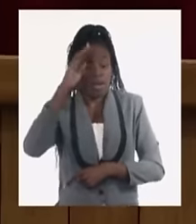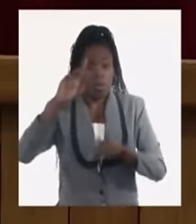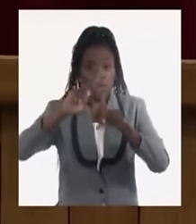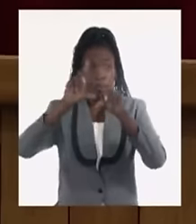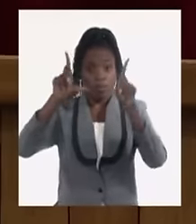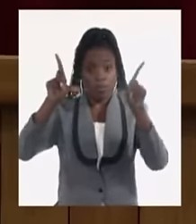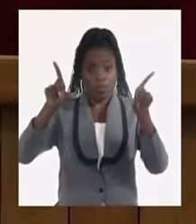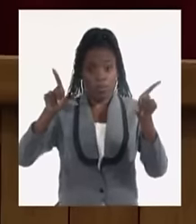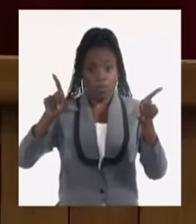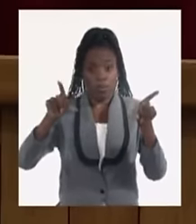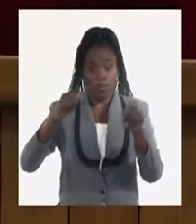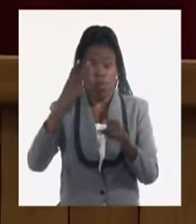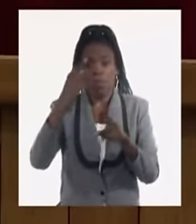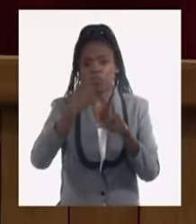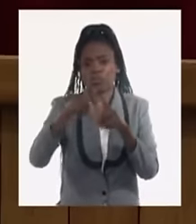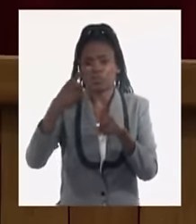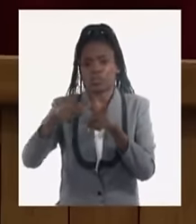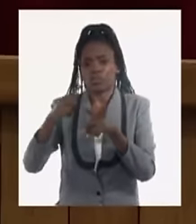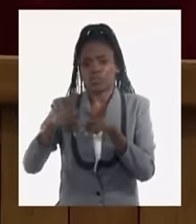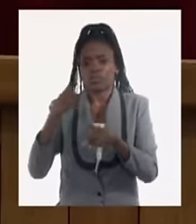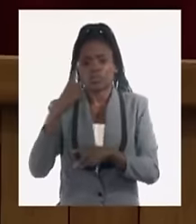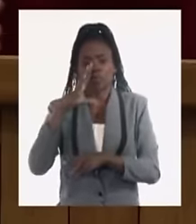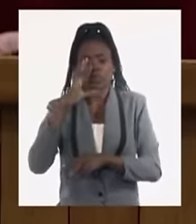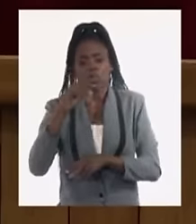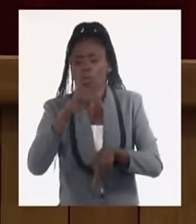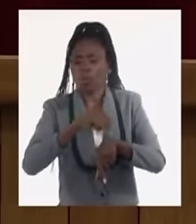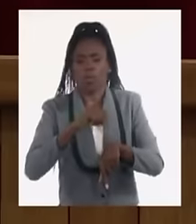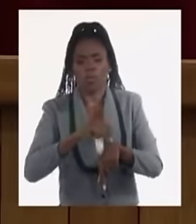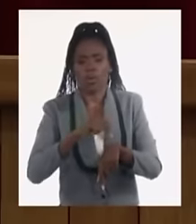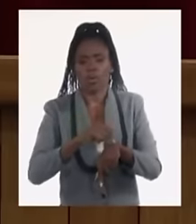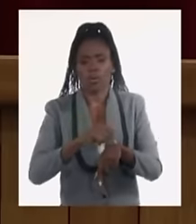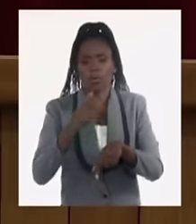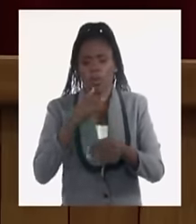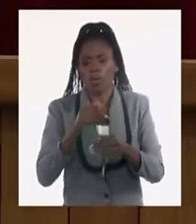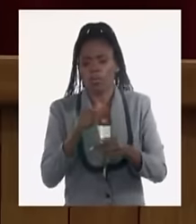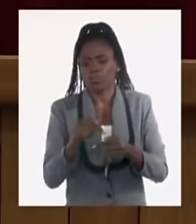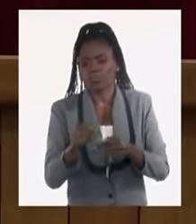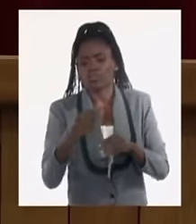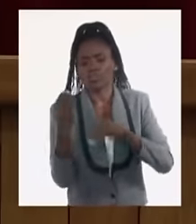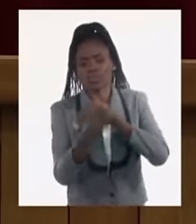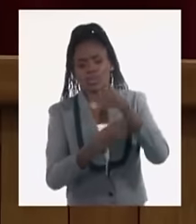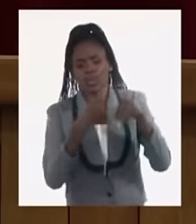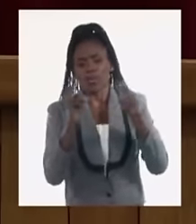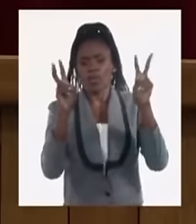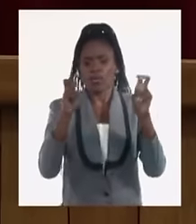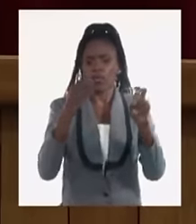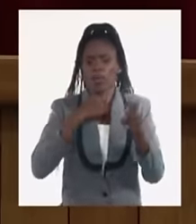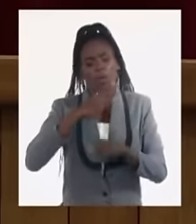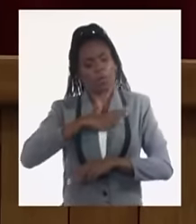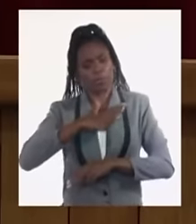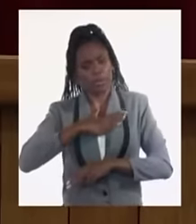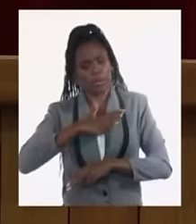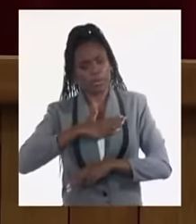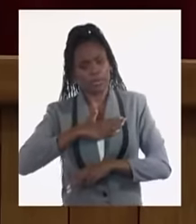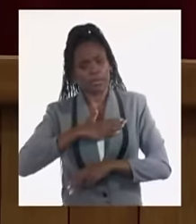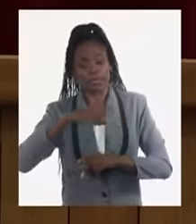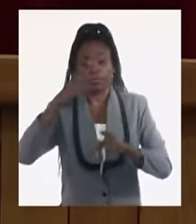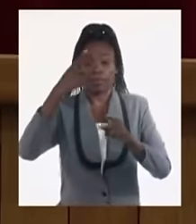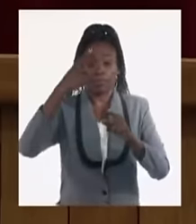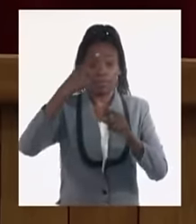hemos en muchos casos, decimos, no es el momento, vamos a posponer, vamos a esperar. Pero